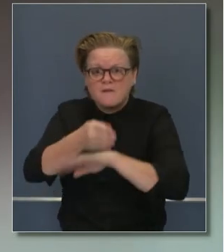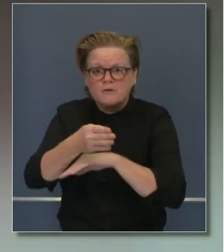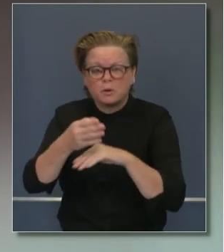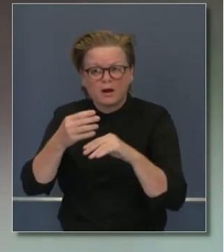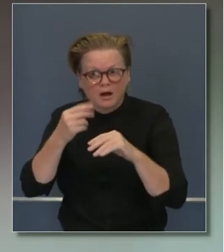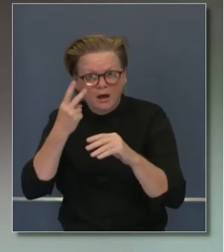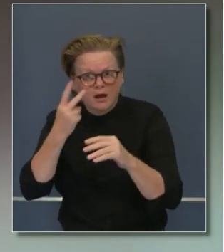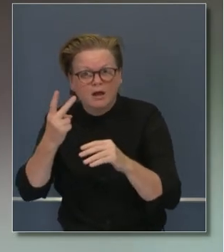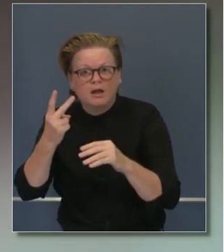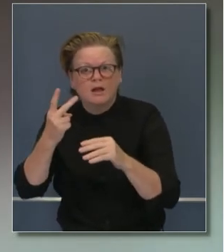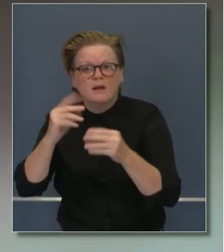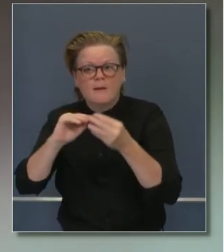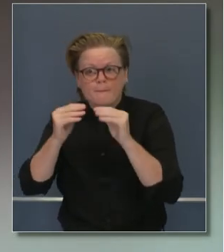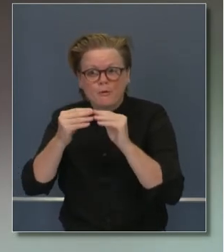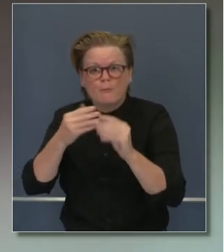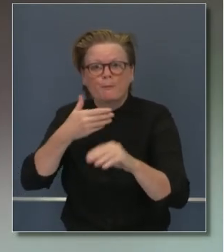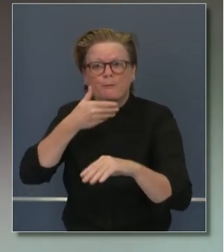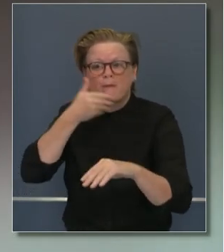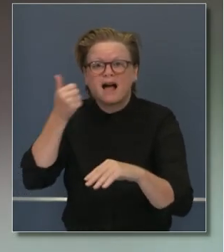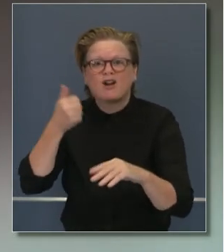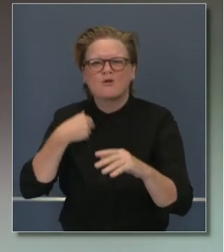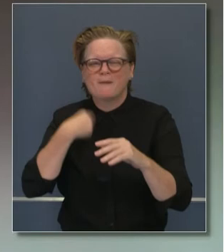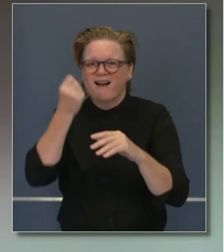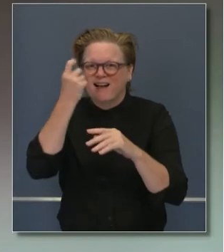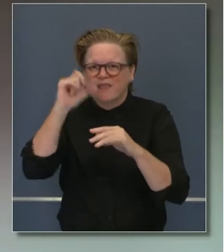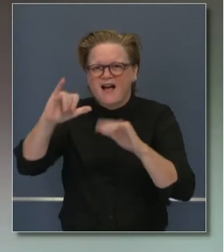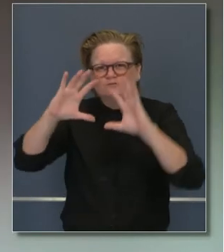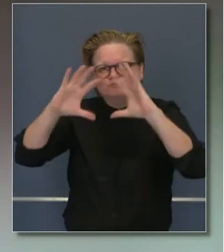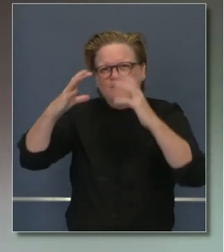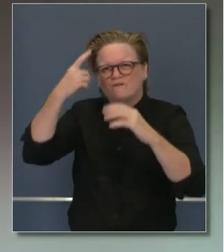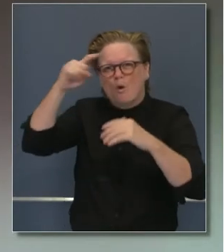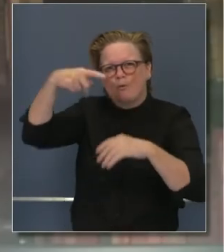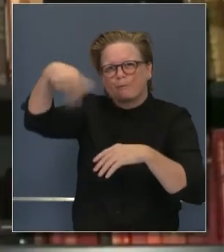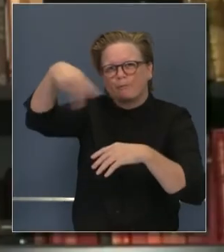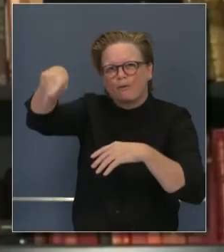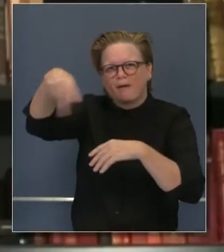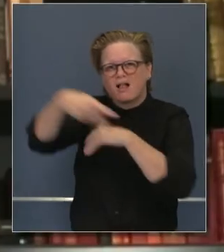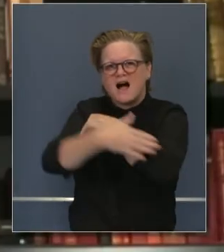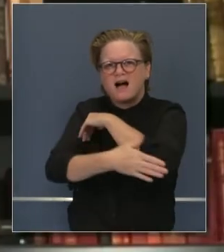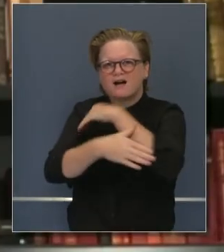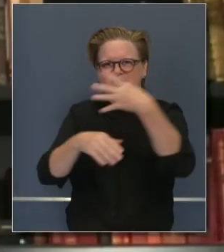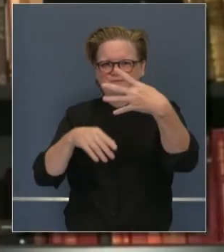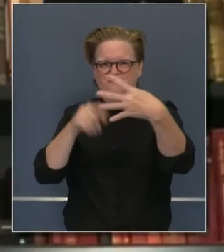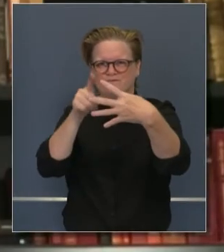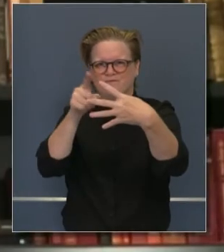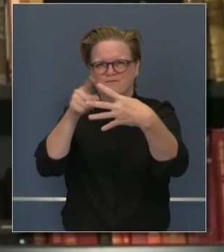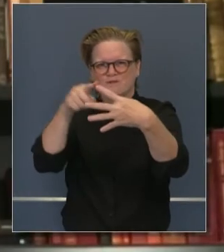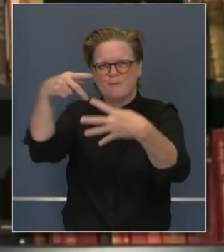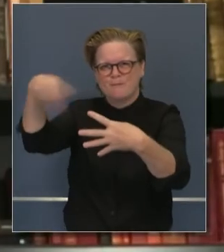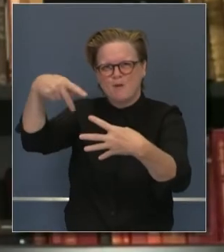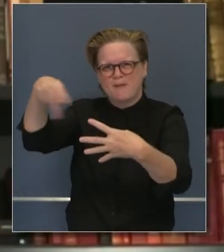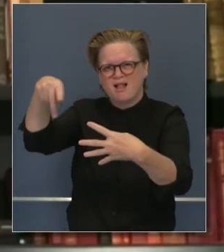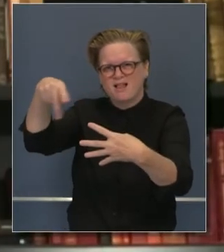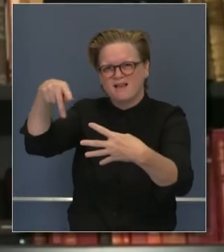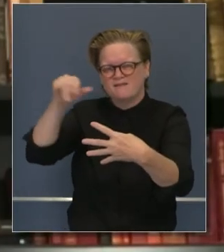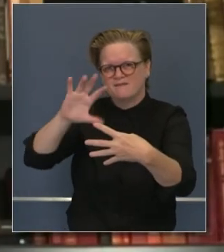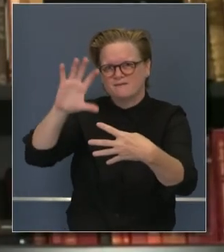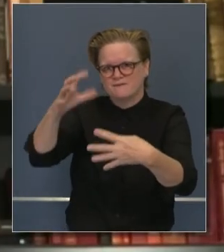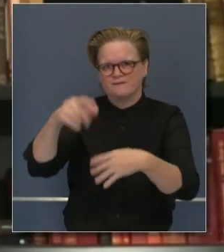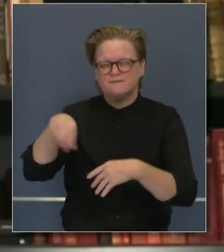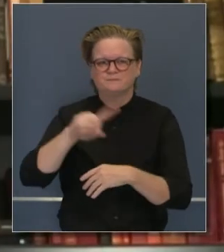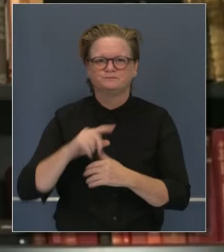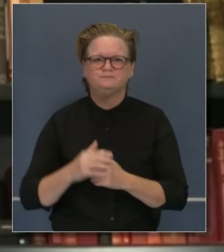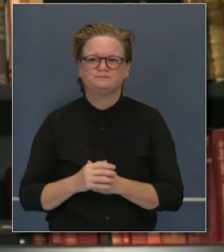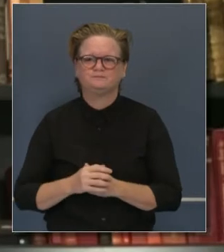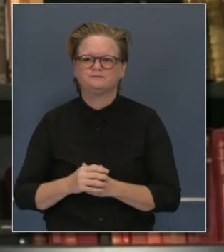Así que era un golpe para tratar de reducir la transmisión en el estado. Sí, o sea que